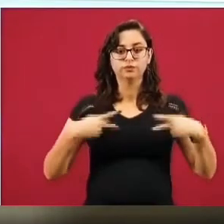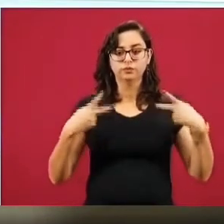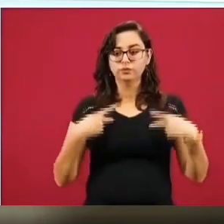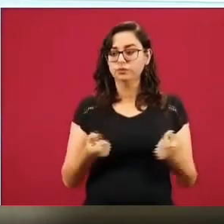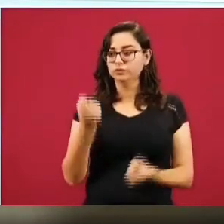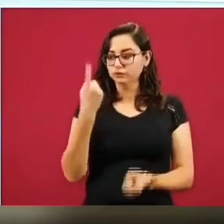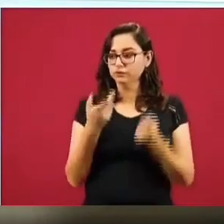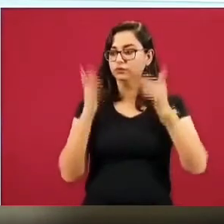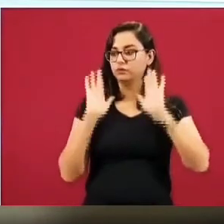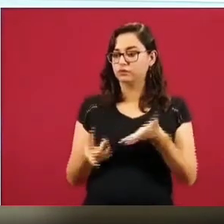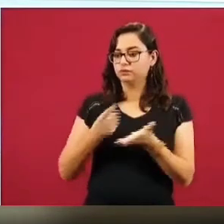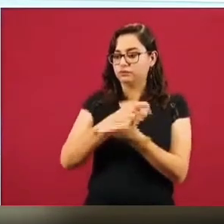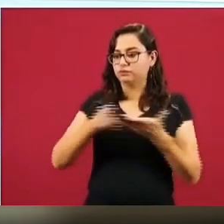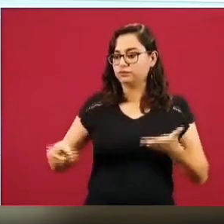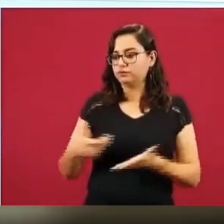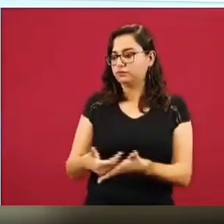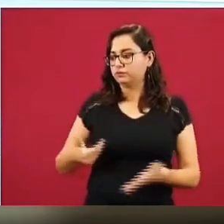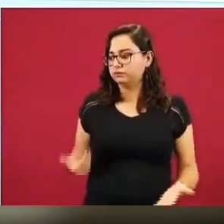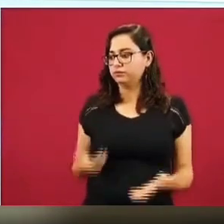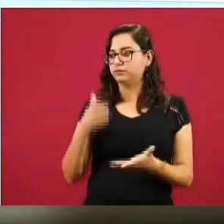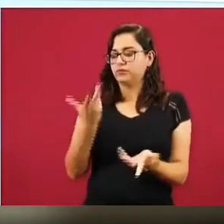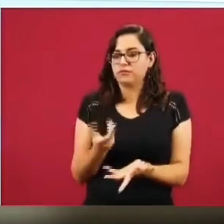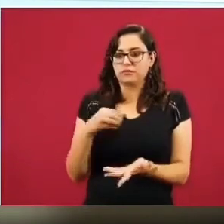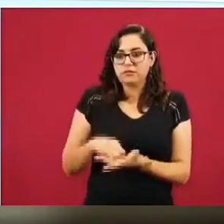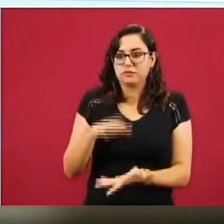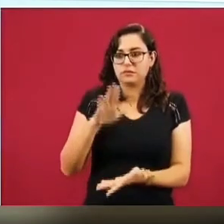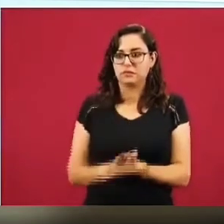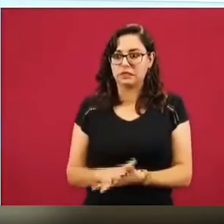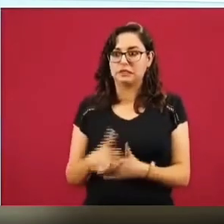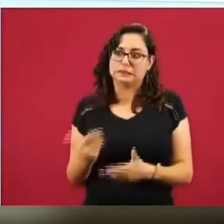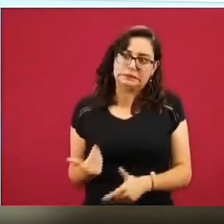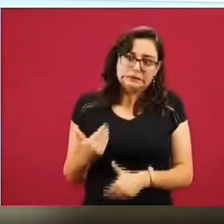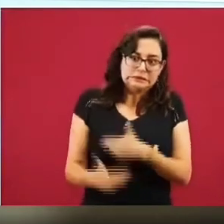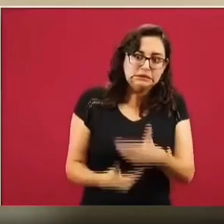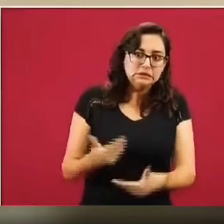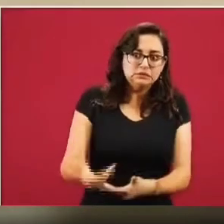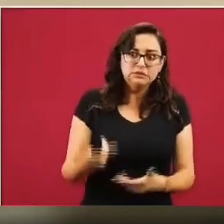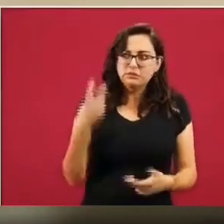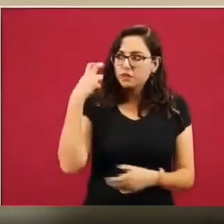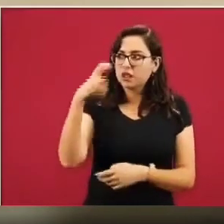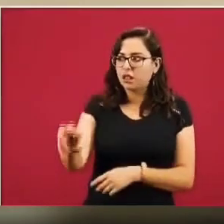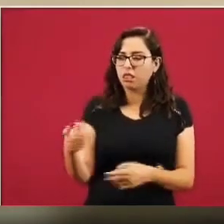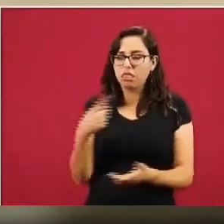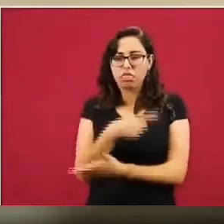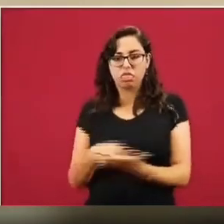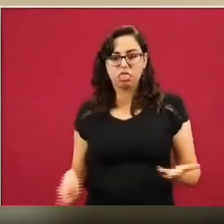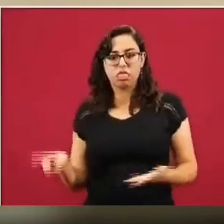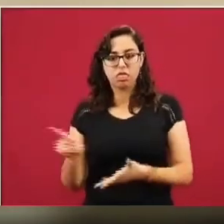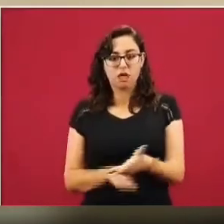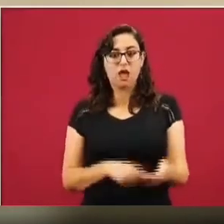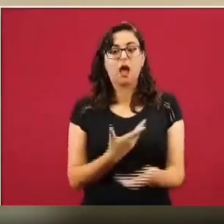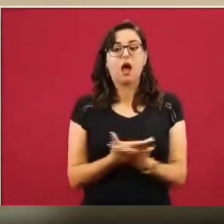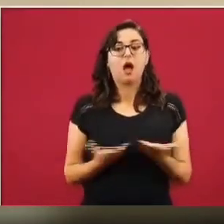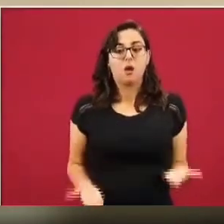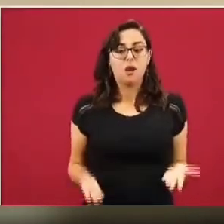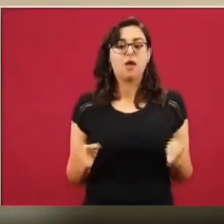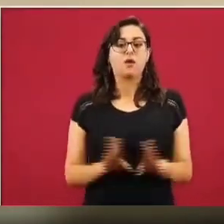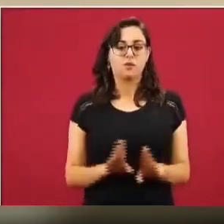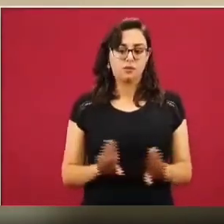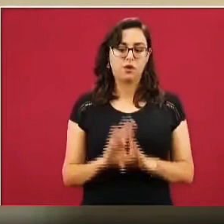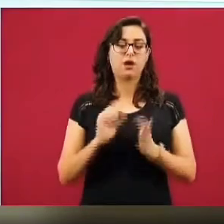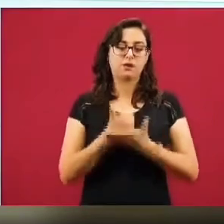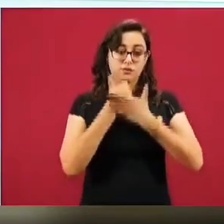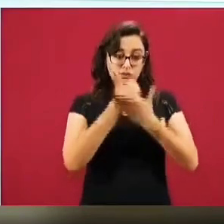paquete, que ya tenía su reservación, que estaba próxima a viajar, pues en este tiempo lo que hicimos o lo que hemos estado haciendo es atender a esos